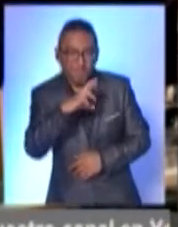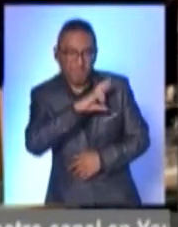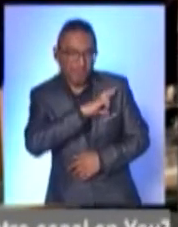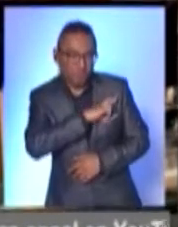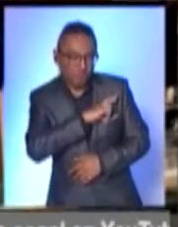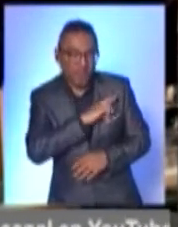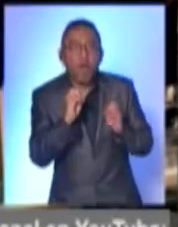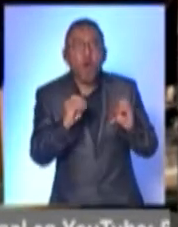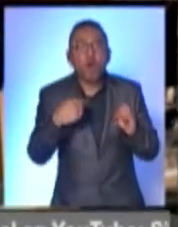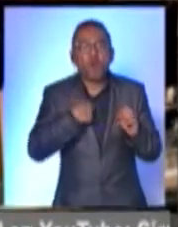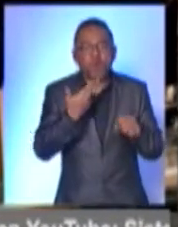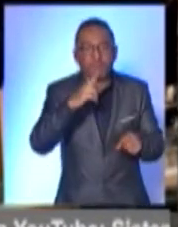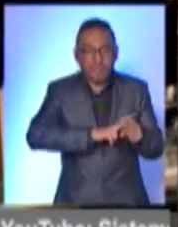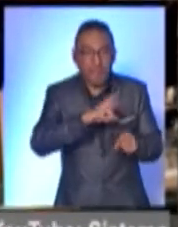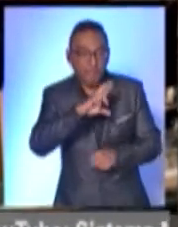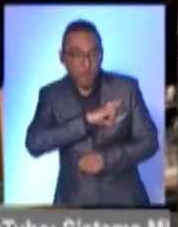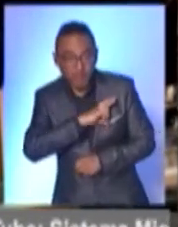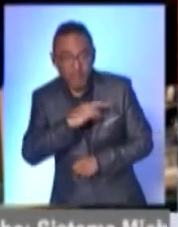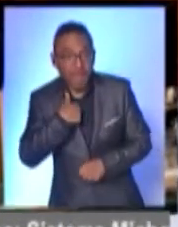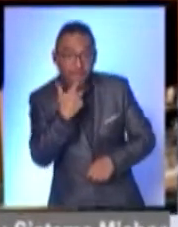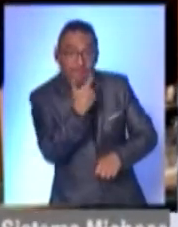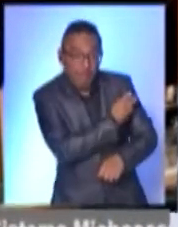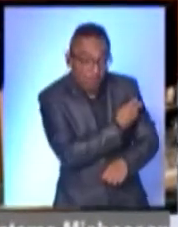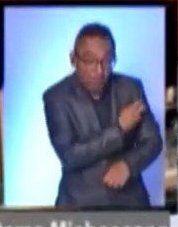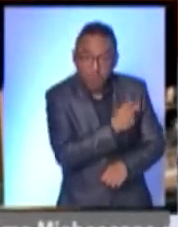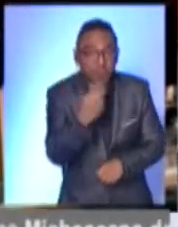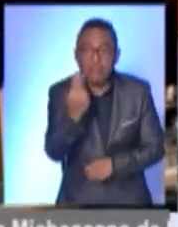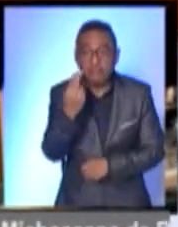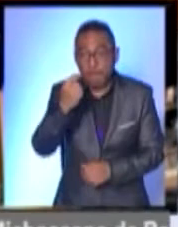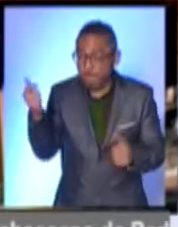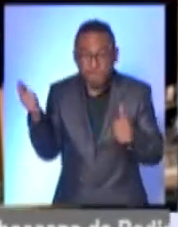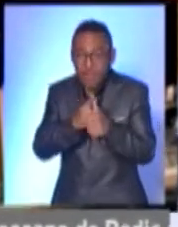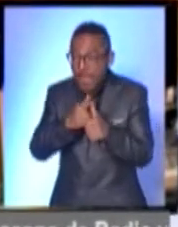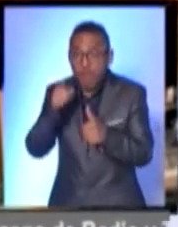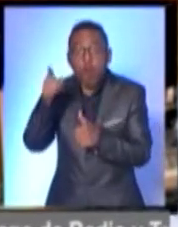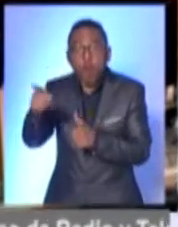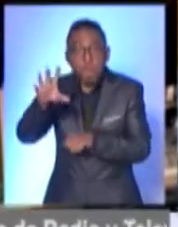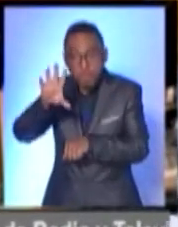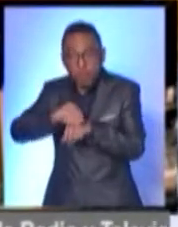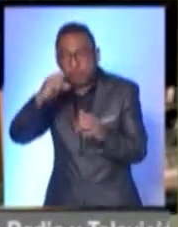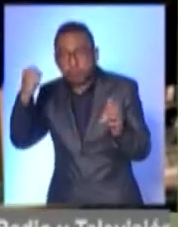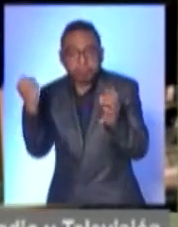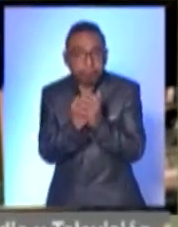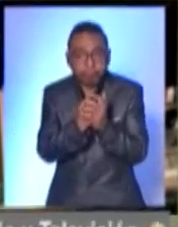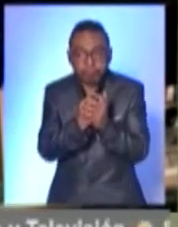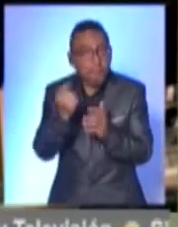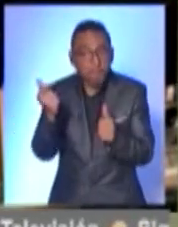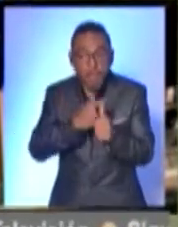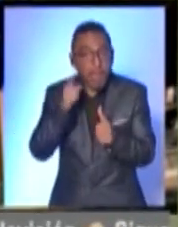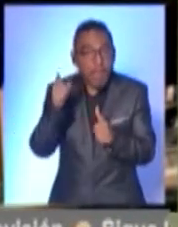vacunación privado pueda vacunar, tiene que estar autorizada que todos sus estudios se haya terminado.